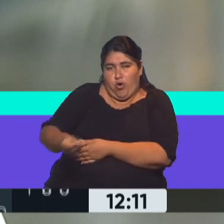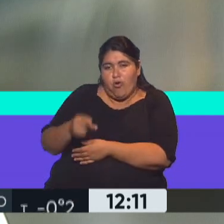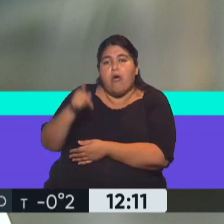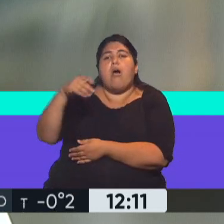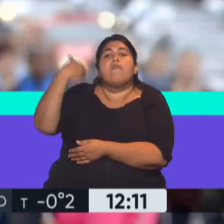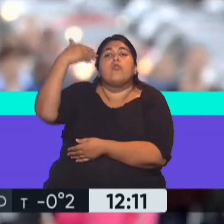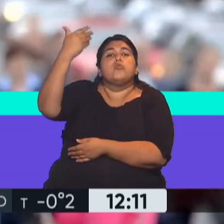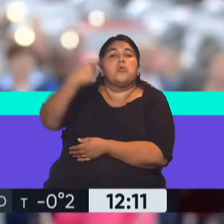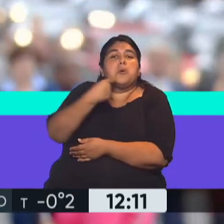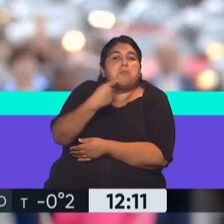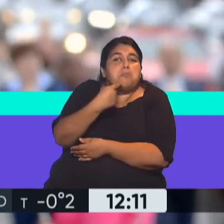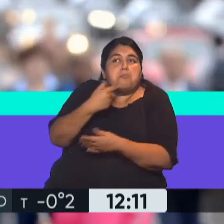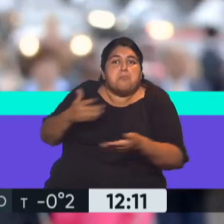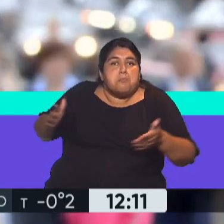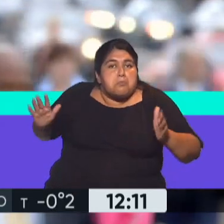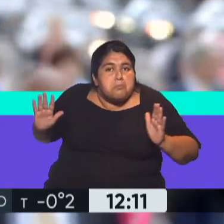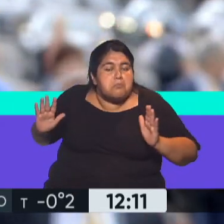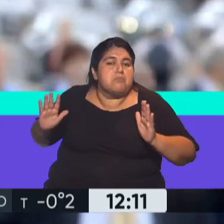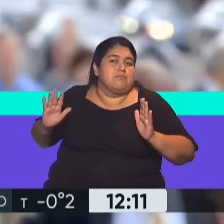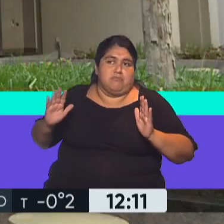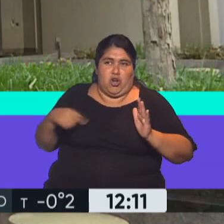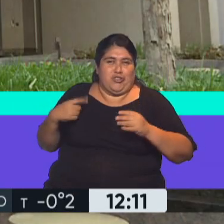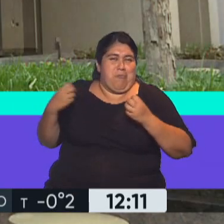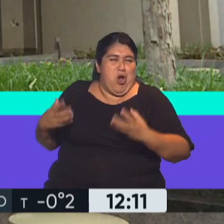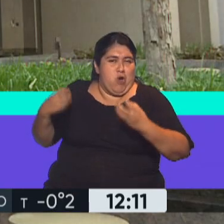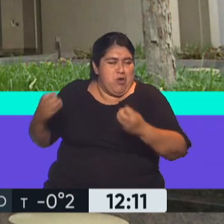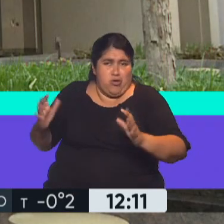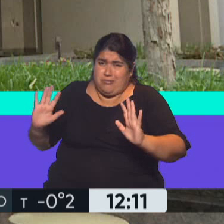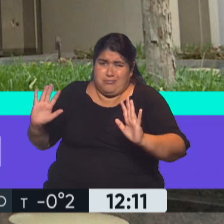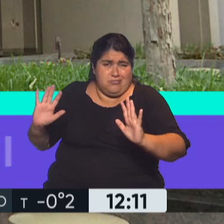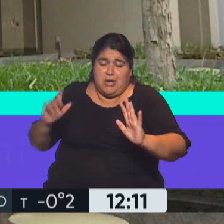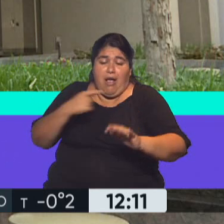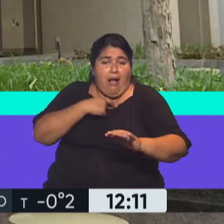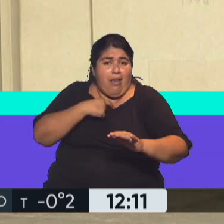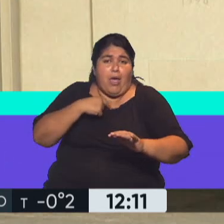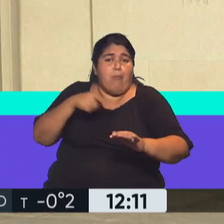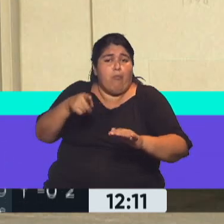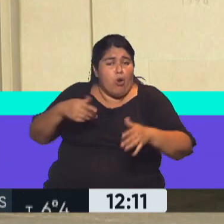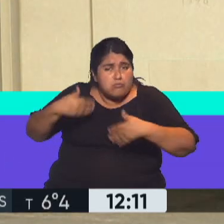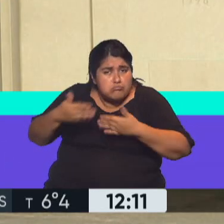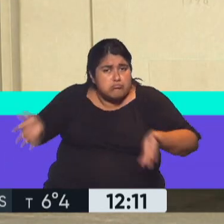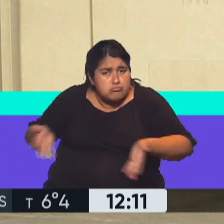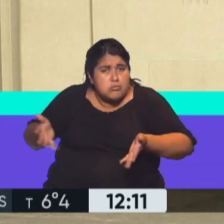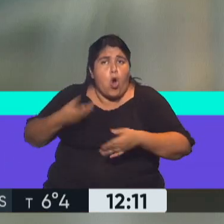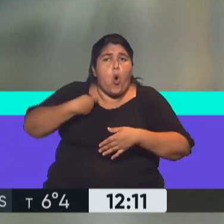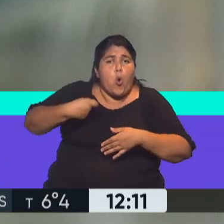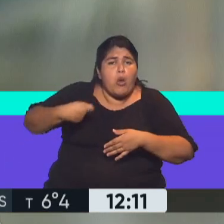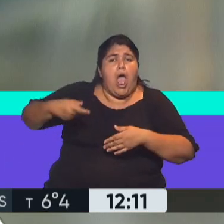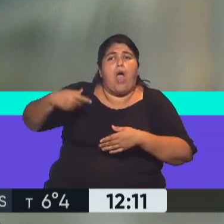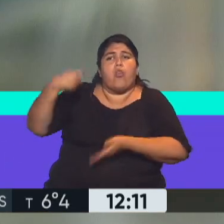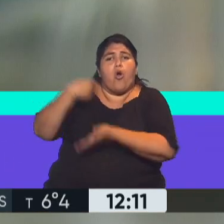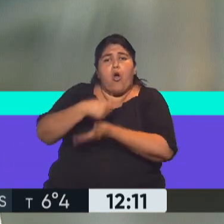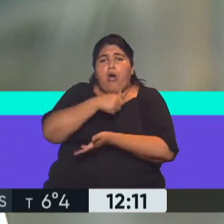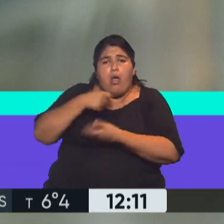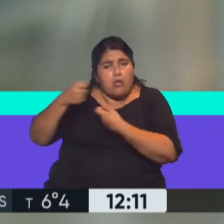que no sabemos cuándo va a llegar, estemos un poco mejor. Nosotros lo que creemos es que hay que estimular la demanda, que los jubilados no tienen que pagar los remedios,